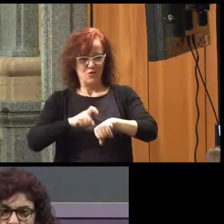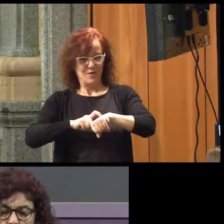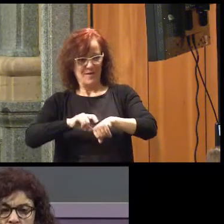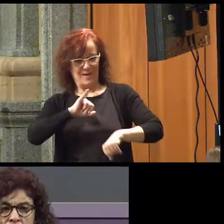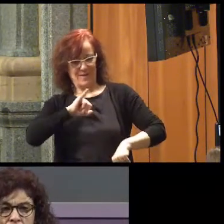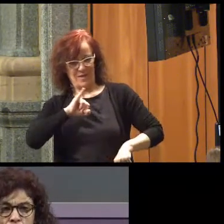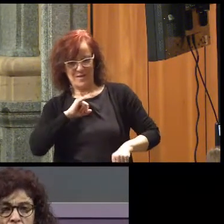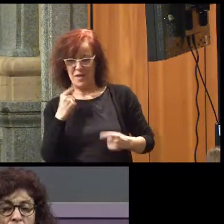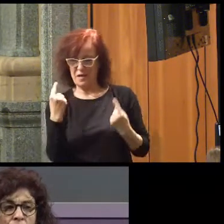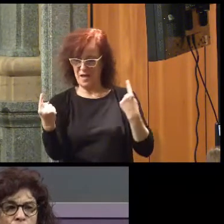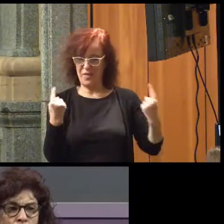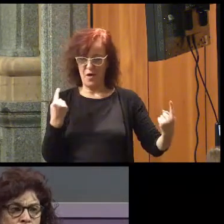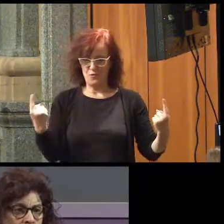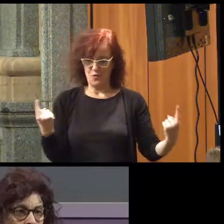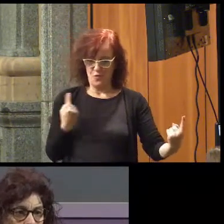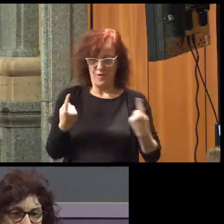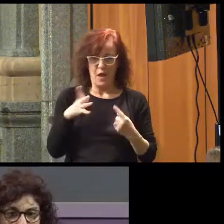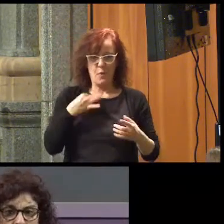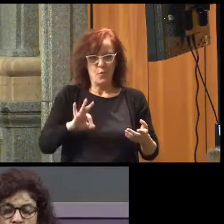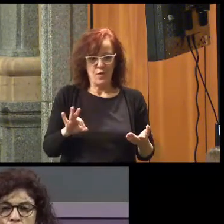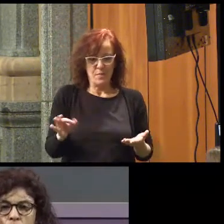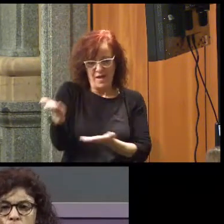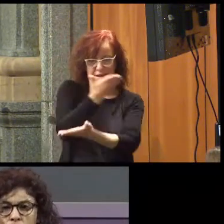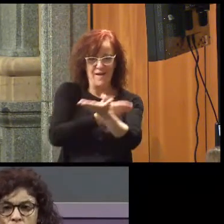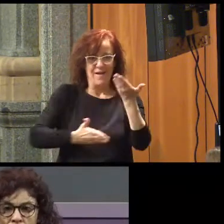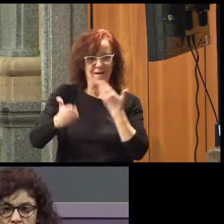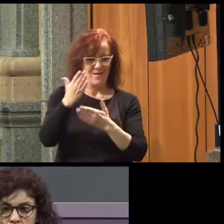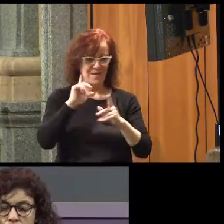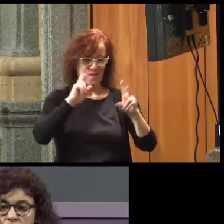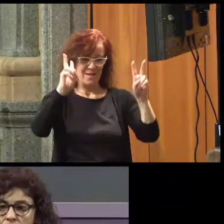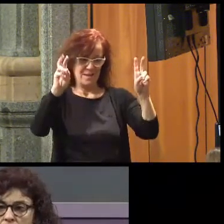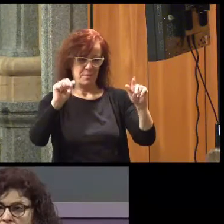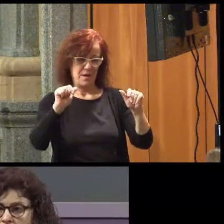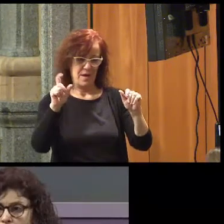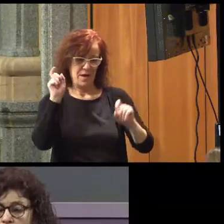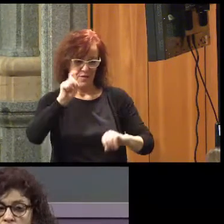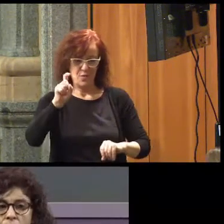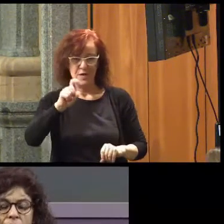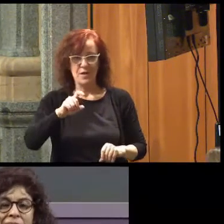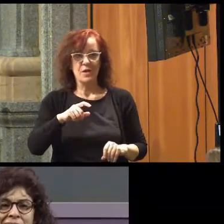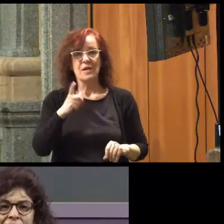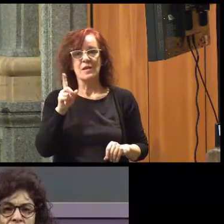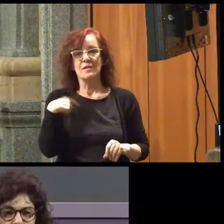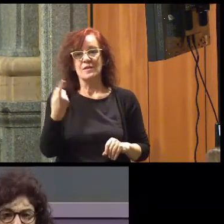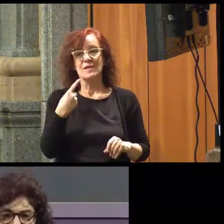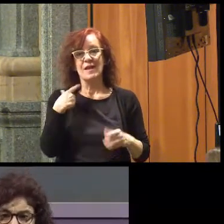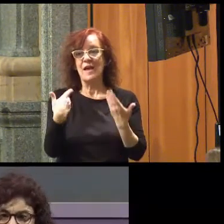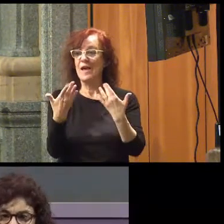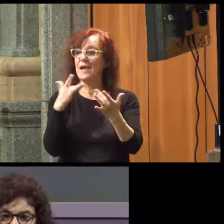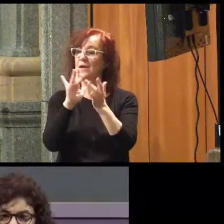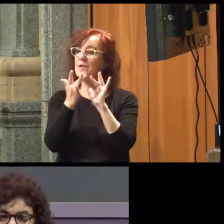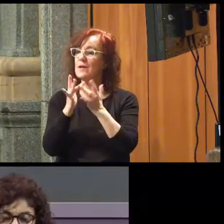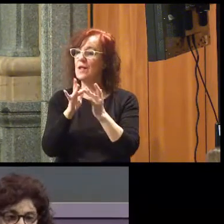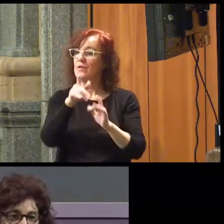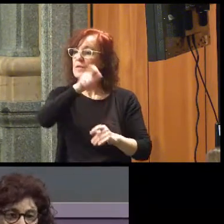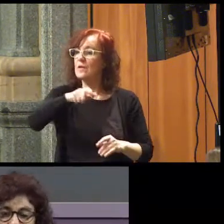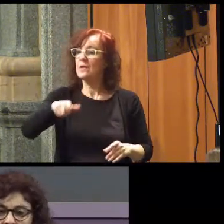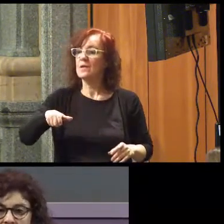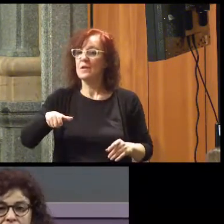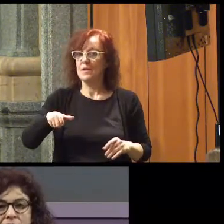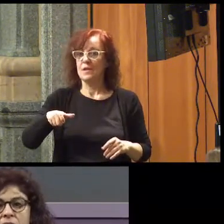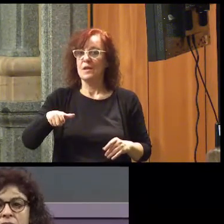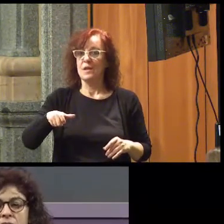sean del tipo que sean y que podamos recibir todas el mismo tipo de educación y que las relaciones entre los seres humanos sean